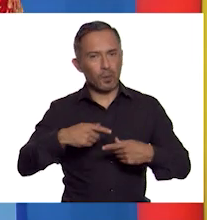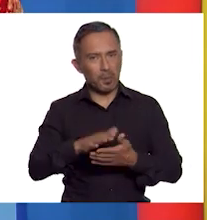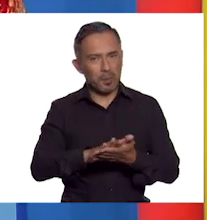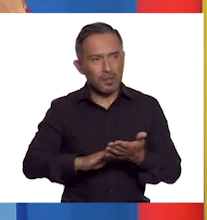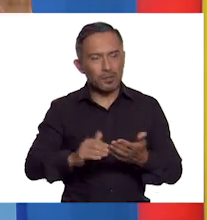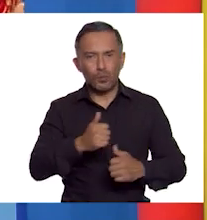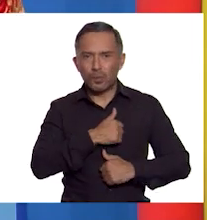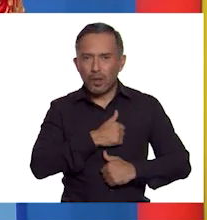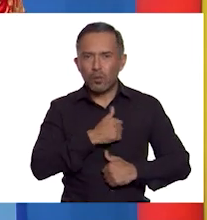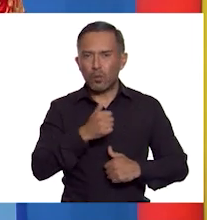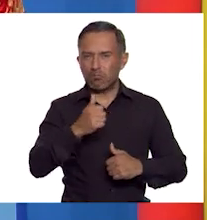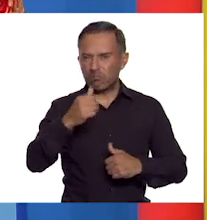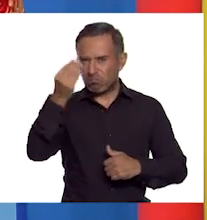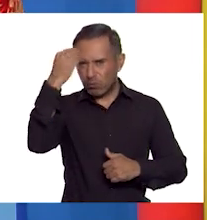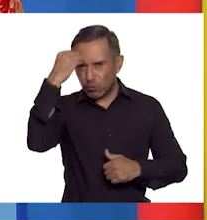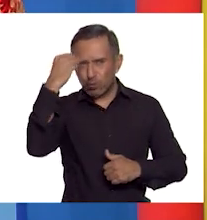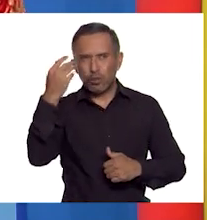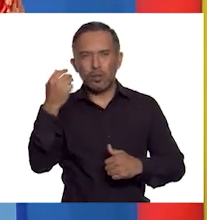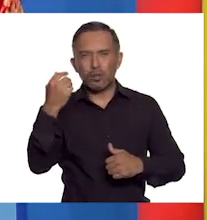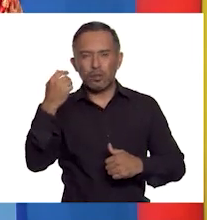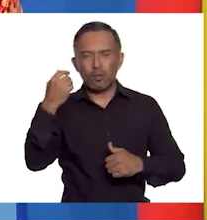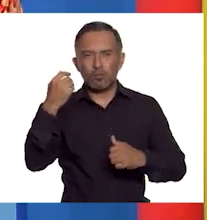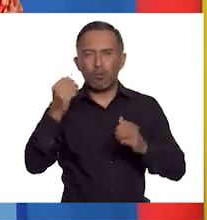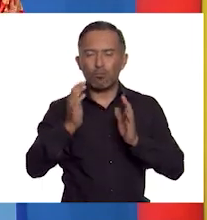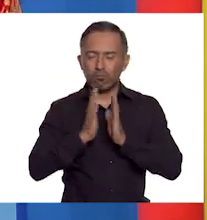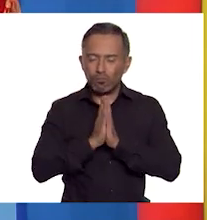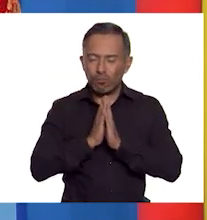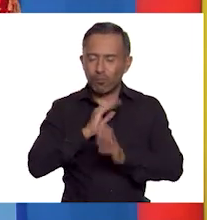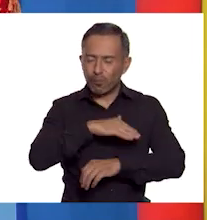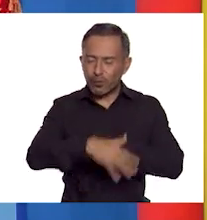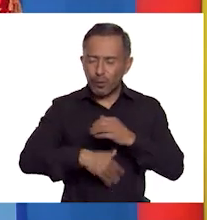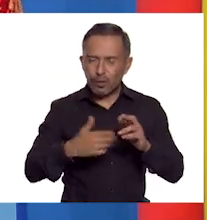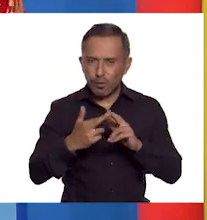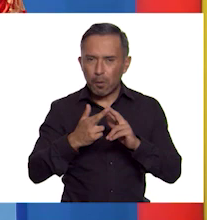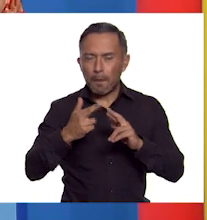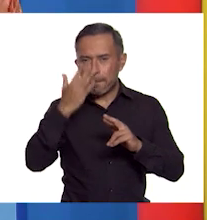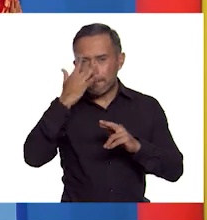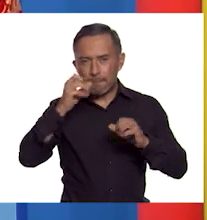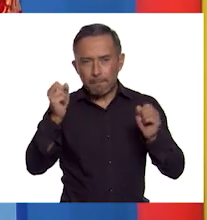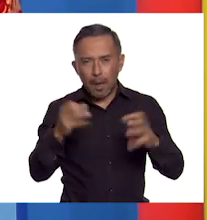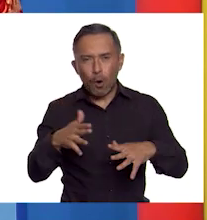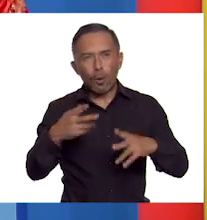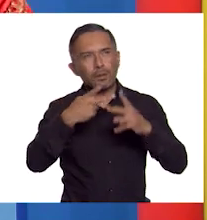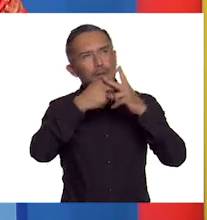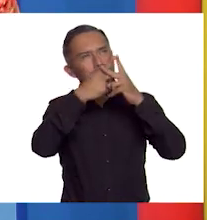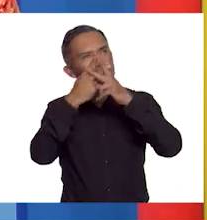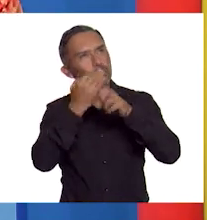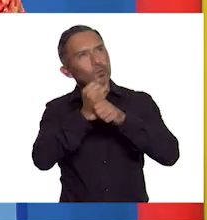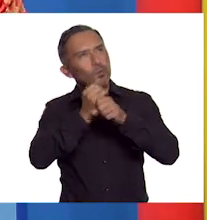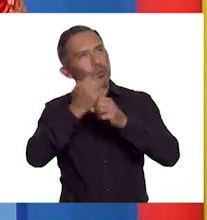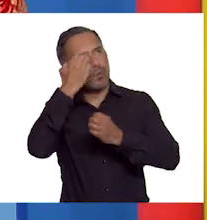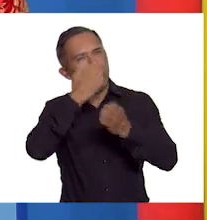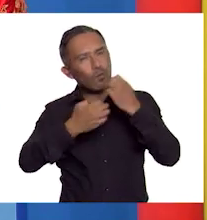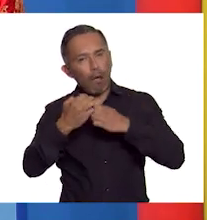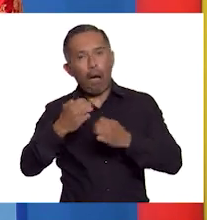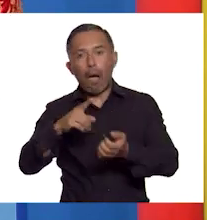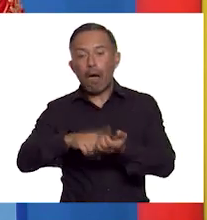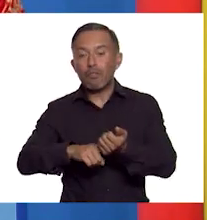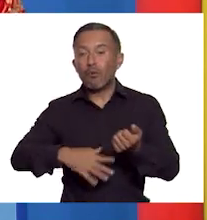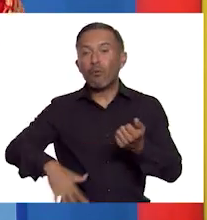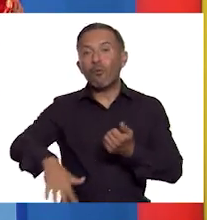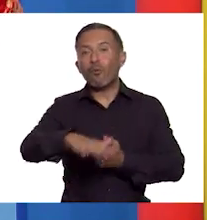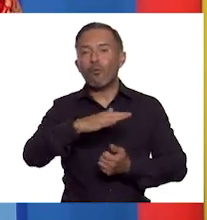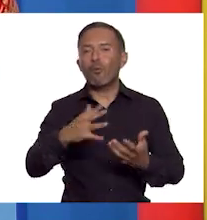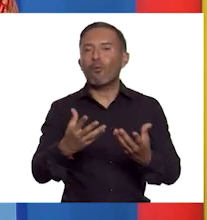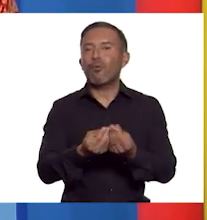sabios, monjes, budistas, magos, astrólogos, quienes conviven en un suntuoso y